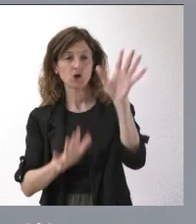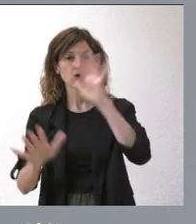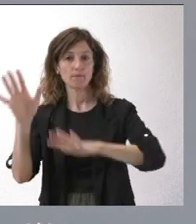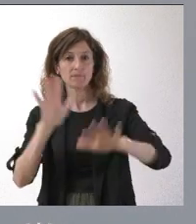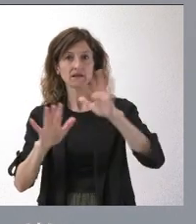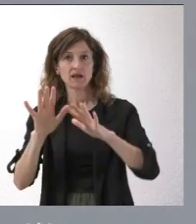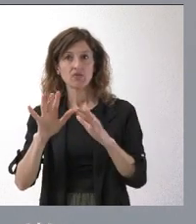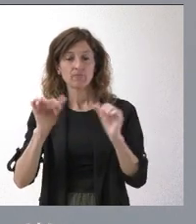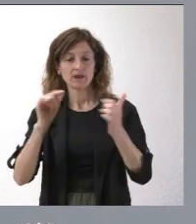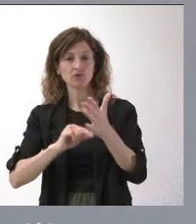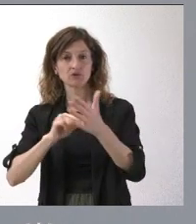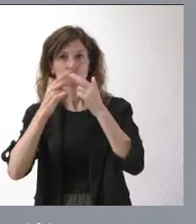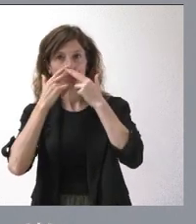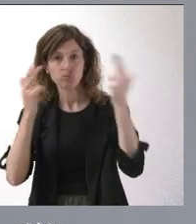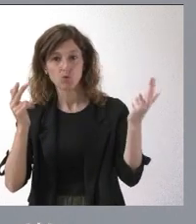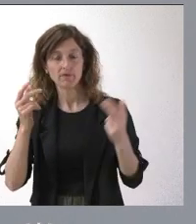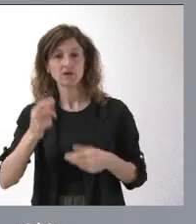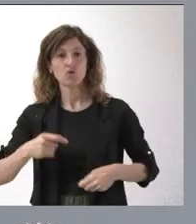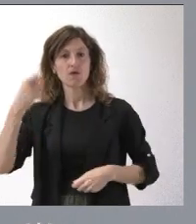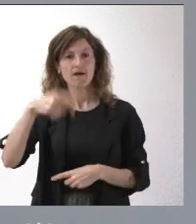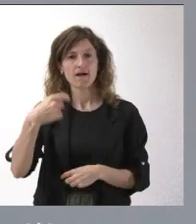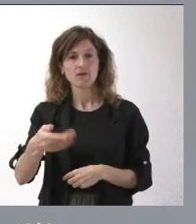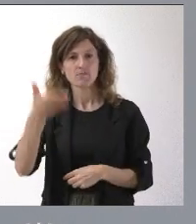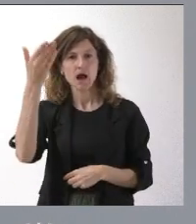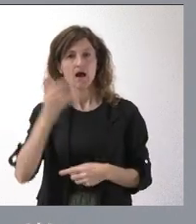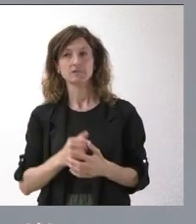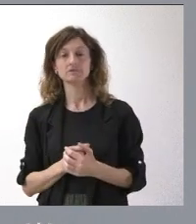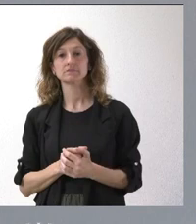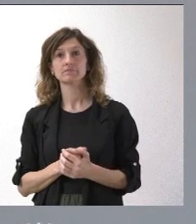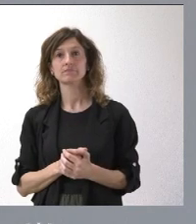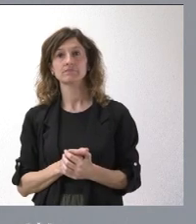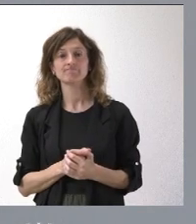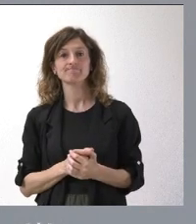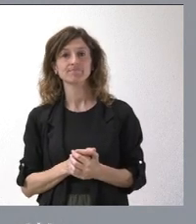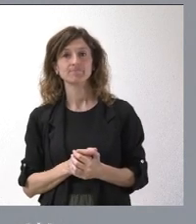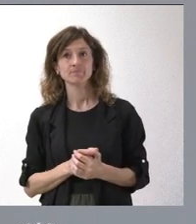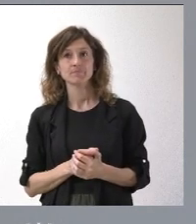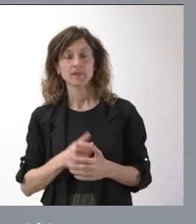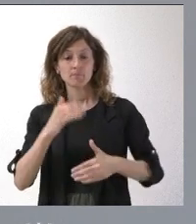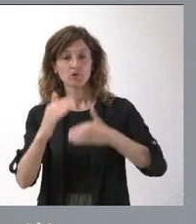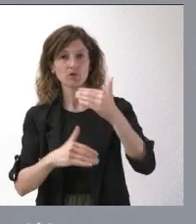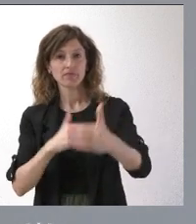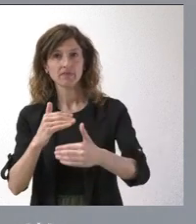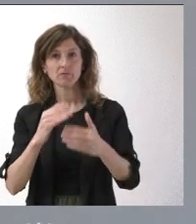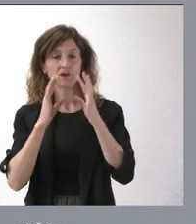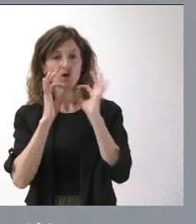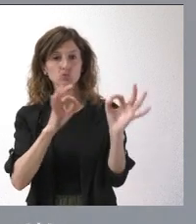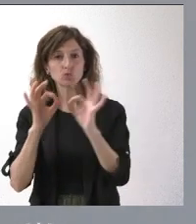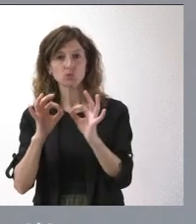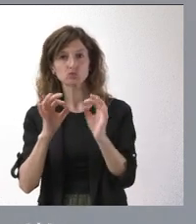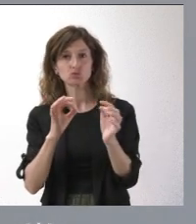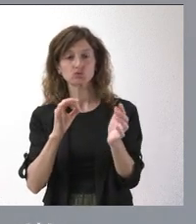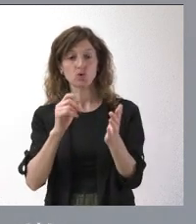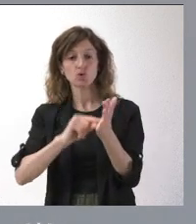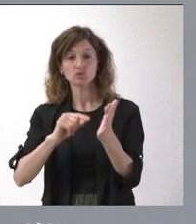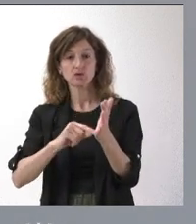ejecución de algunos contratos públicos. El aumento de los costes, el no haberse establecido procedimientos que permitan ajustar estos costes a los contratos